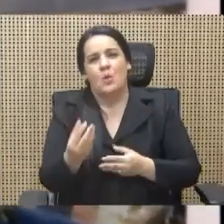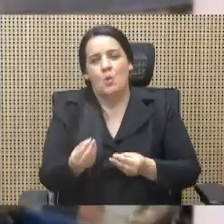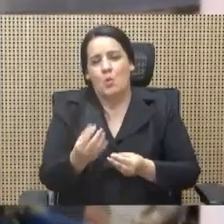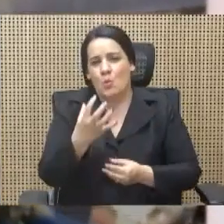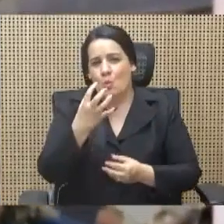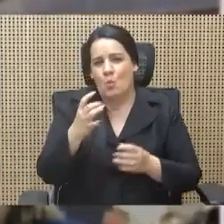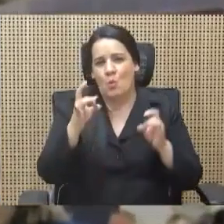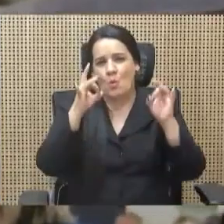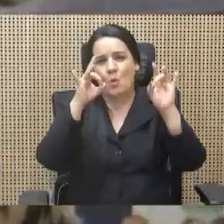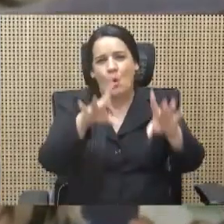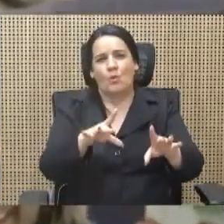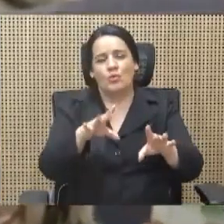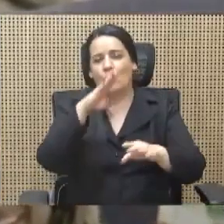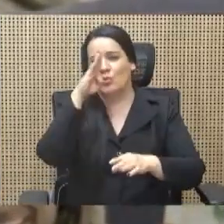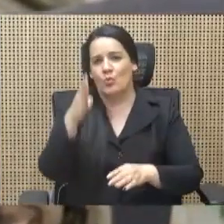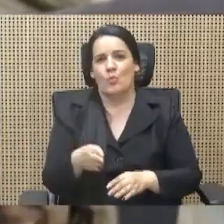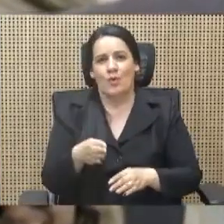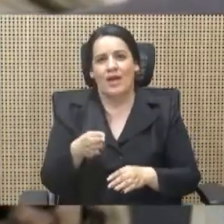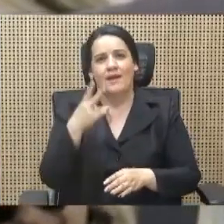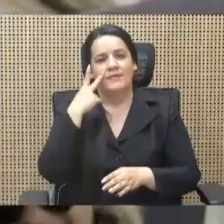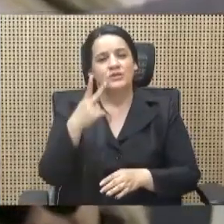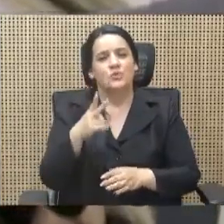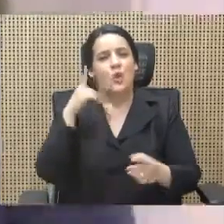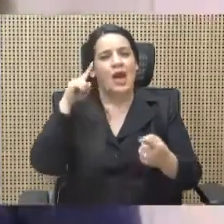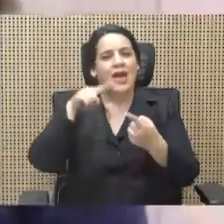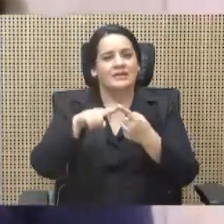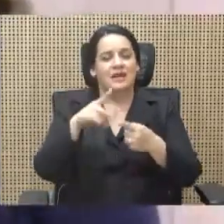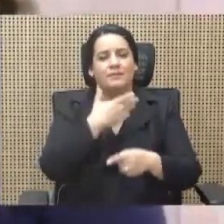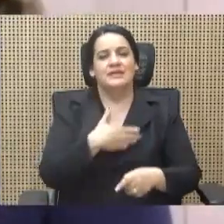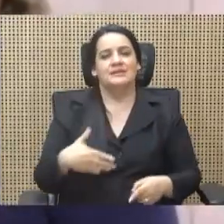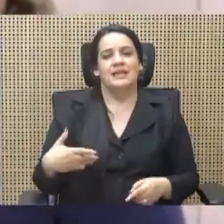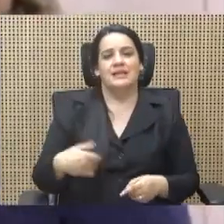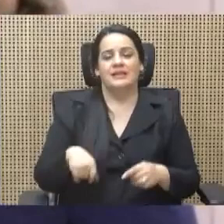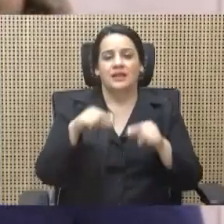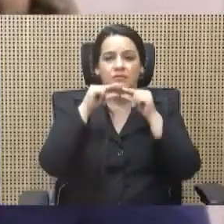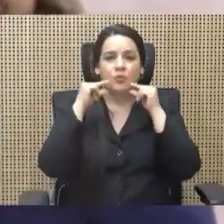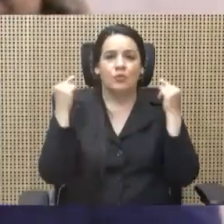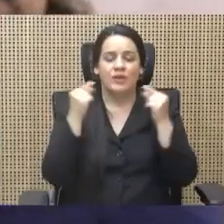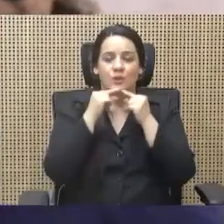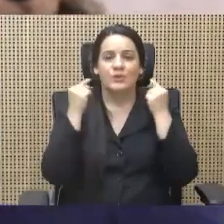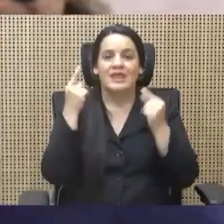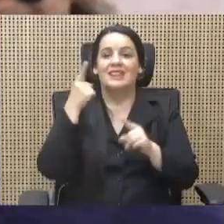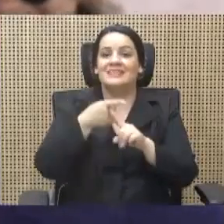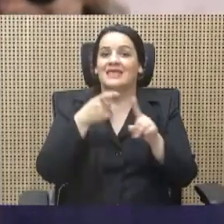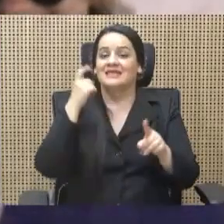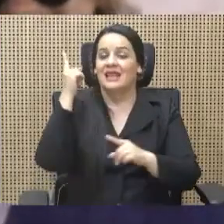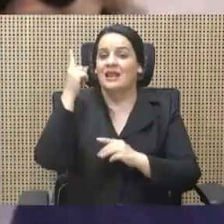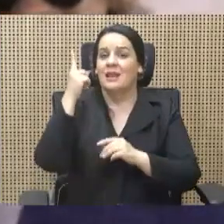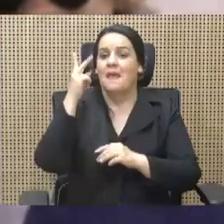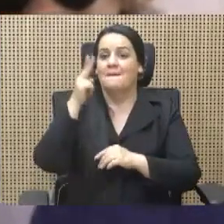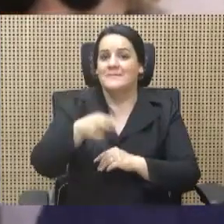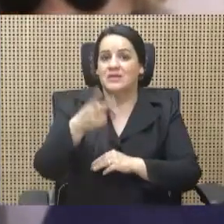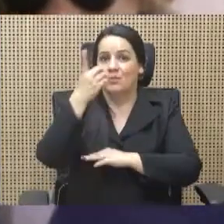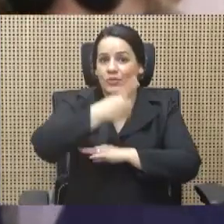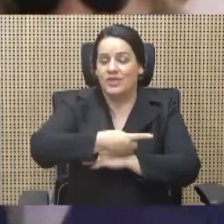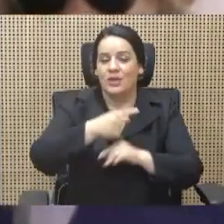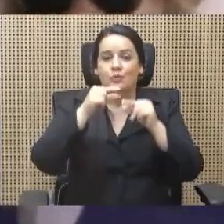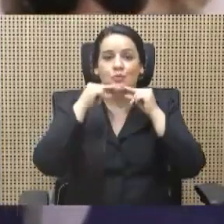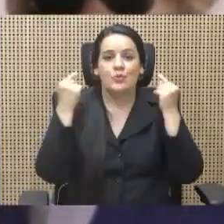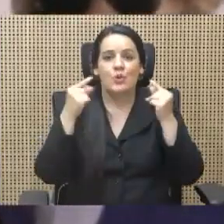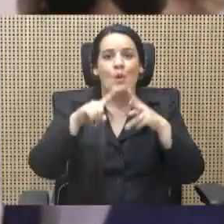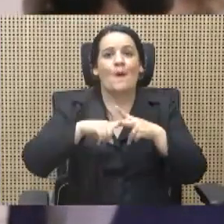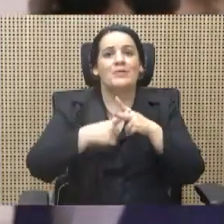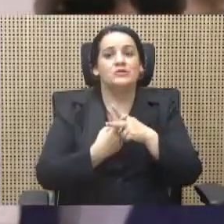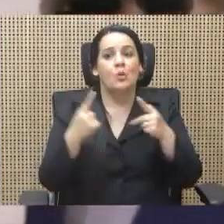hacia el presidente Rodrigo Chávez, desde el mismo día que Rodrigo Chávez entró en la lucha electoral. ¿Saben lo que da vergüenza?